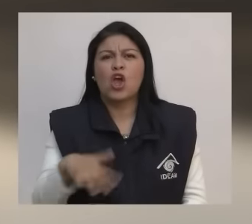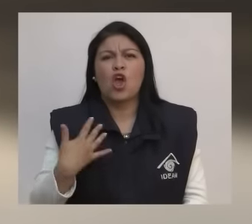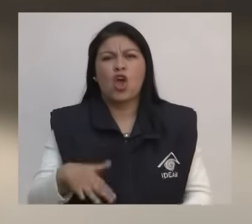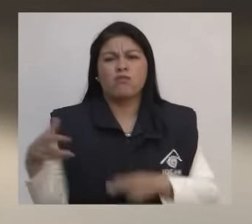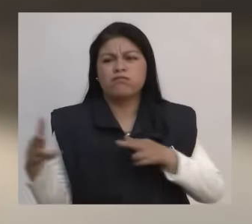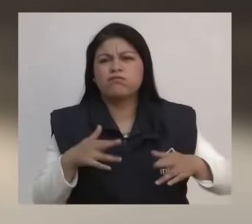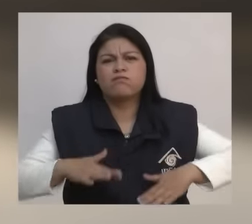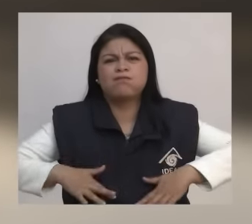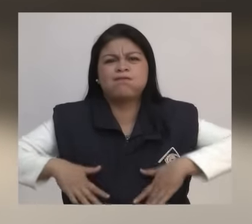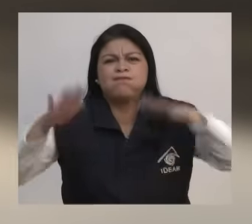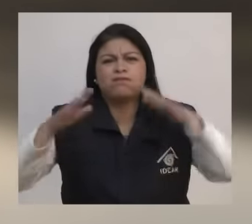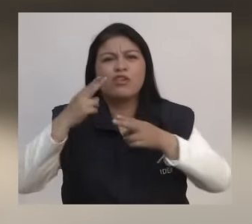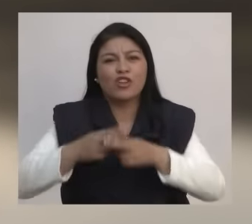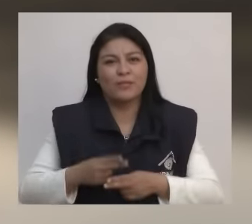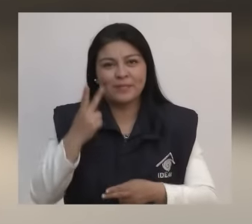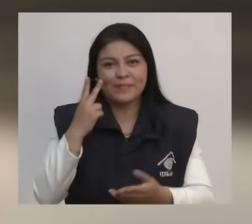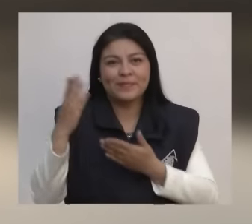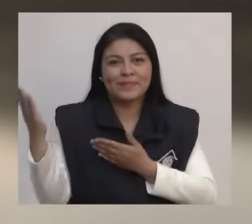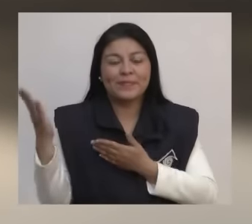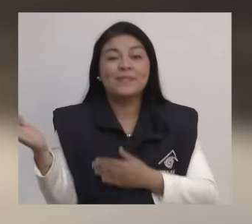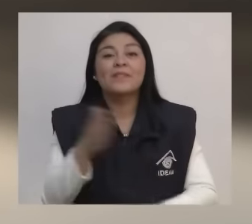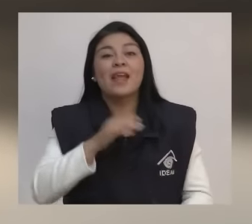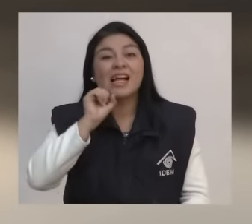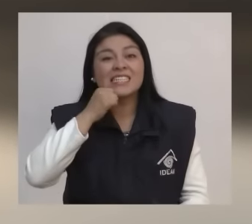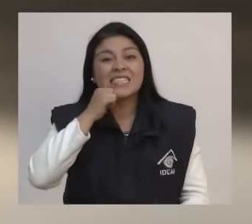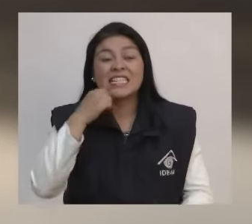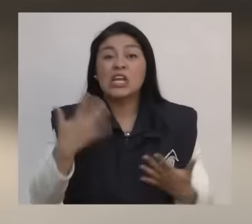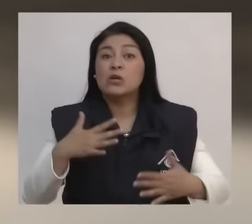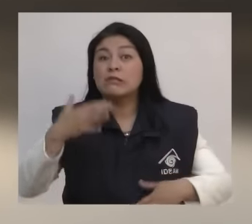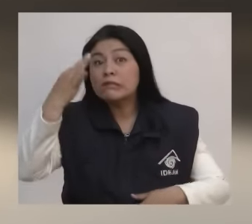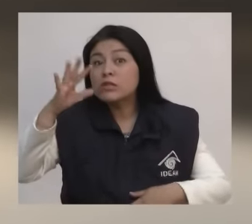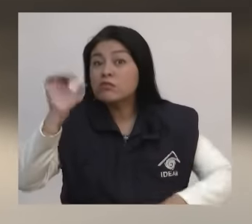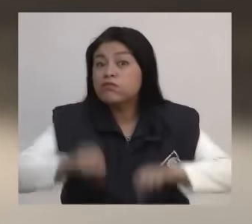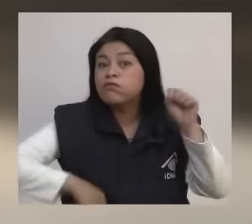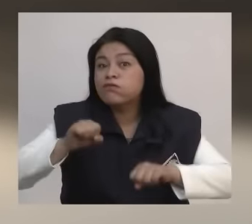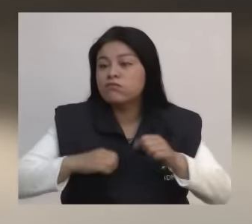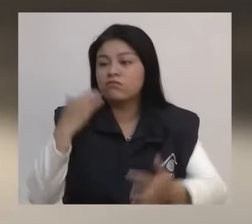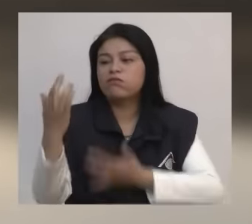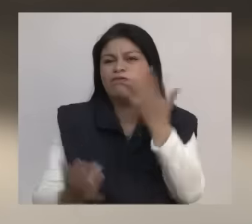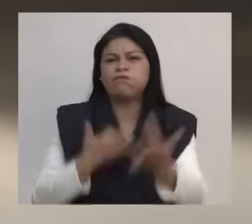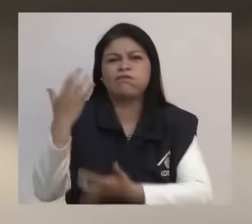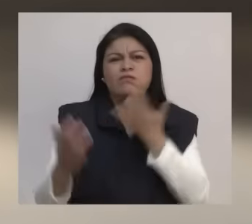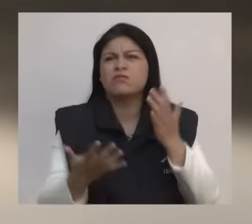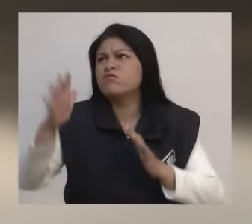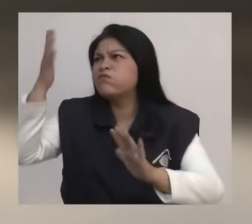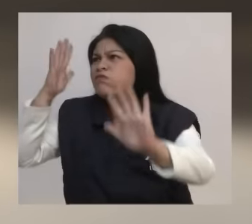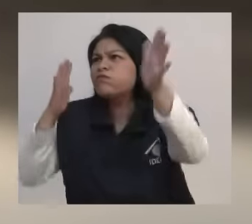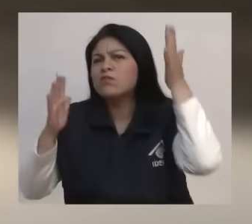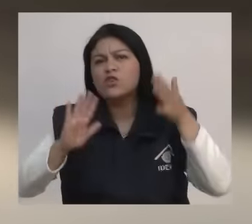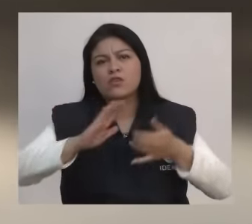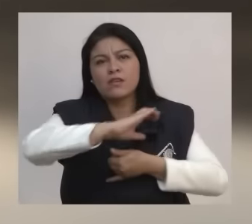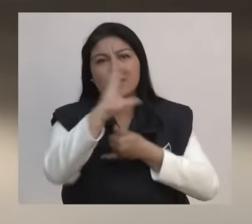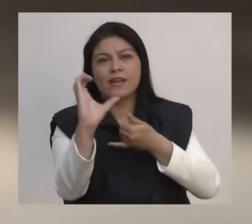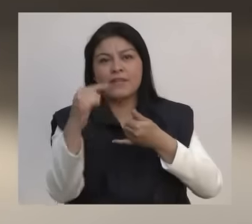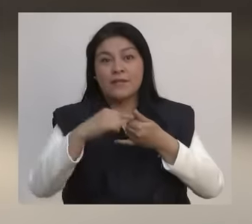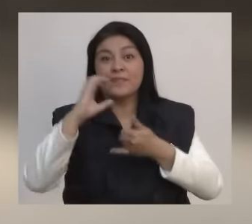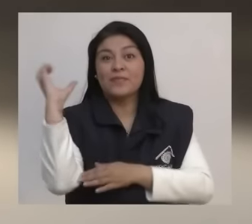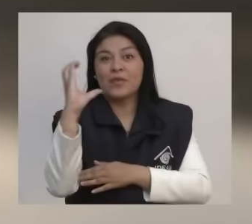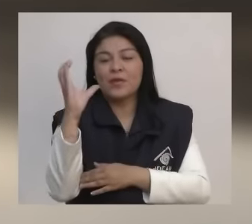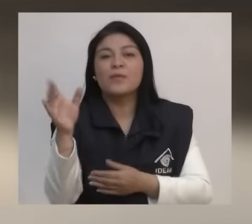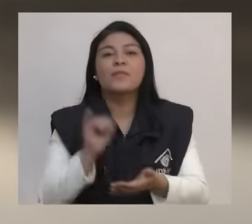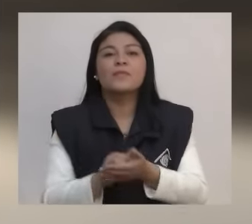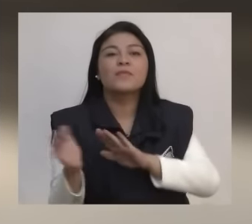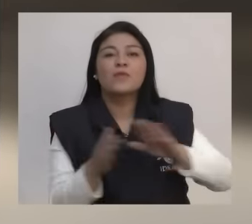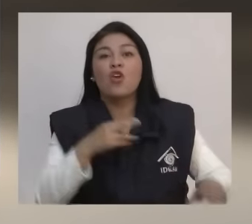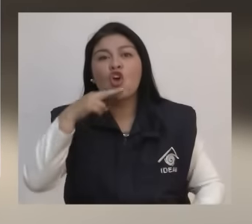caudal del río Inmígrida Alerta naranja por probabilidad de incendios en zonas rurales del Caribe colombiano Alerta roja por